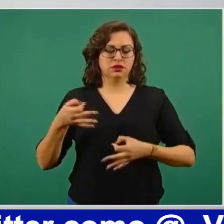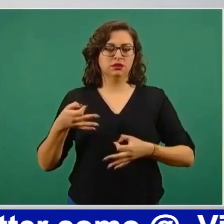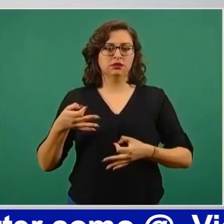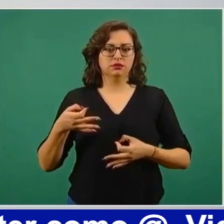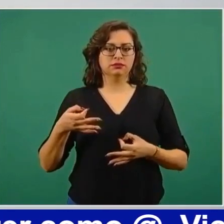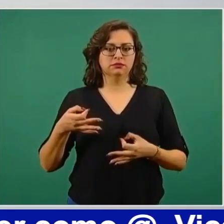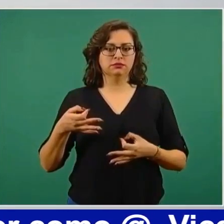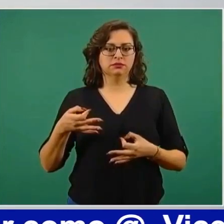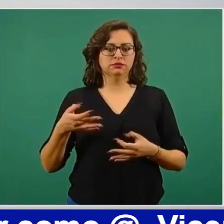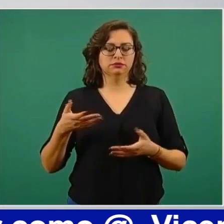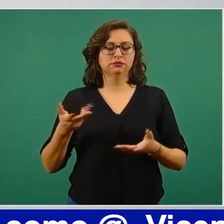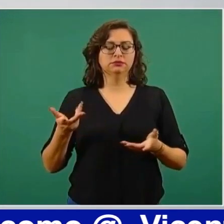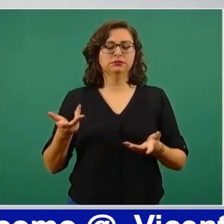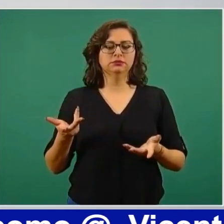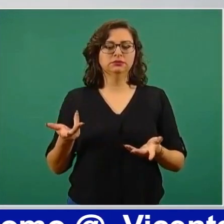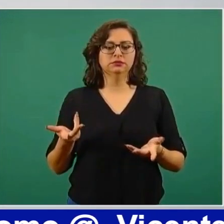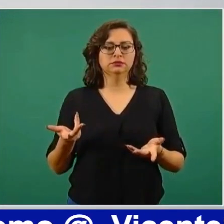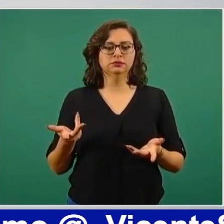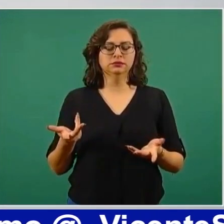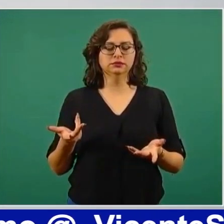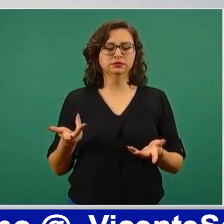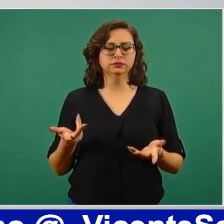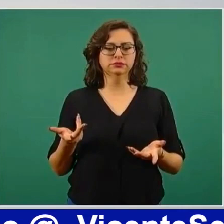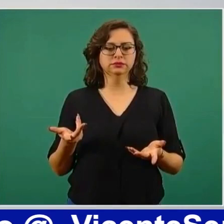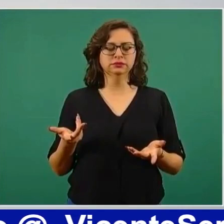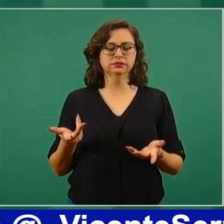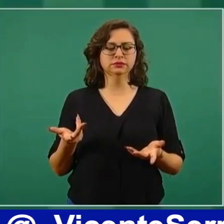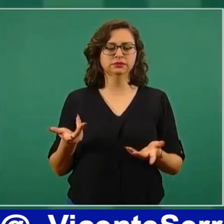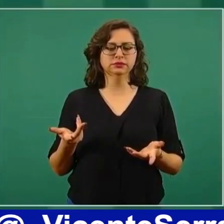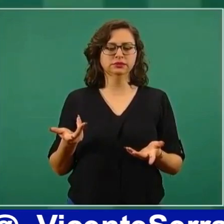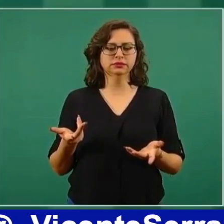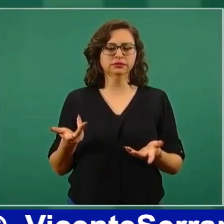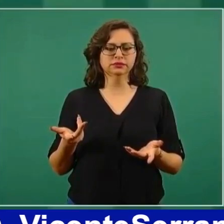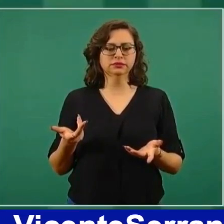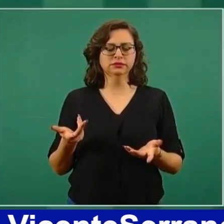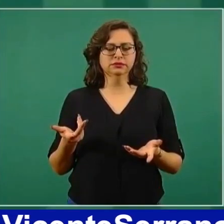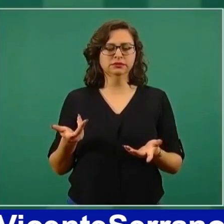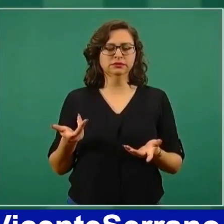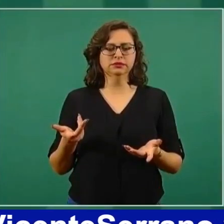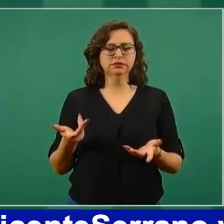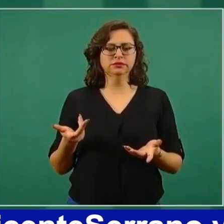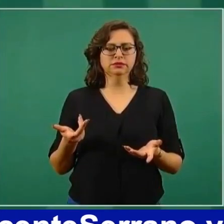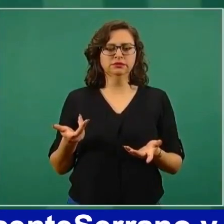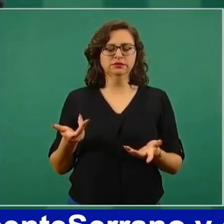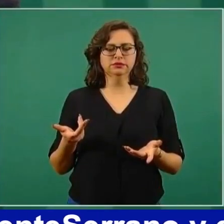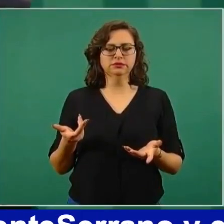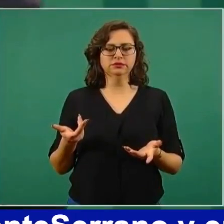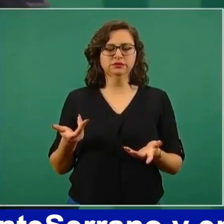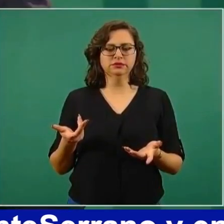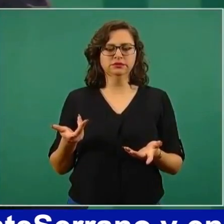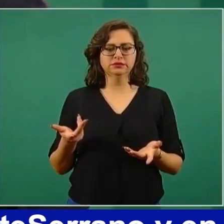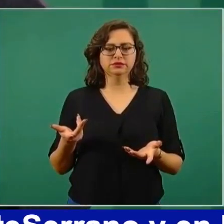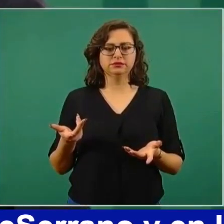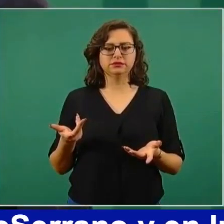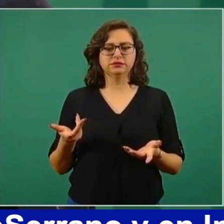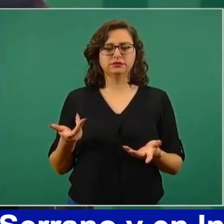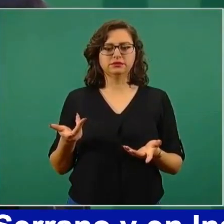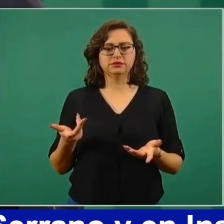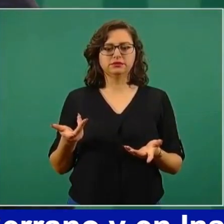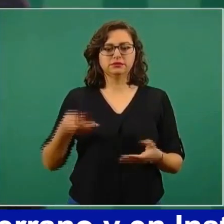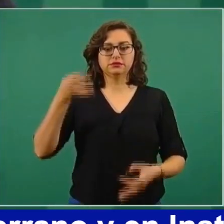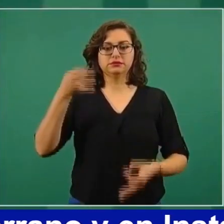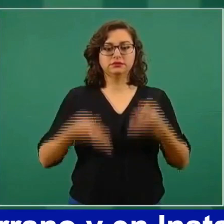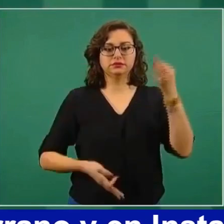Y se fueron abandonando porque a partir de la política neoliberal se